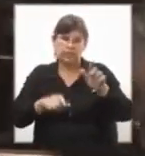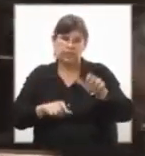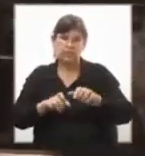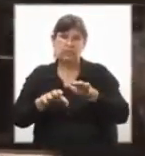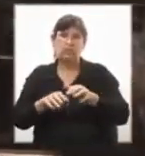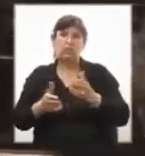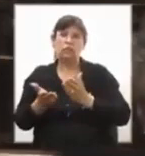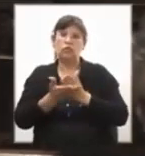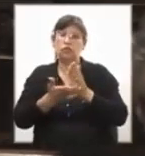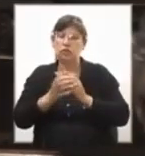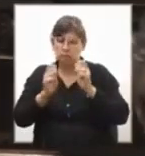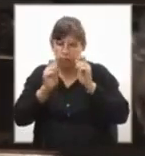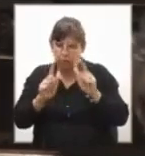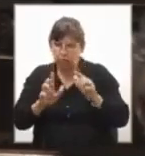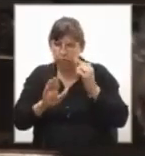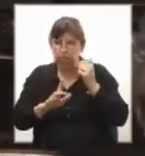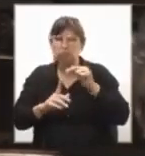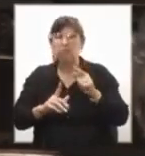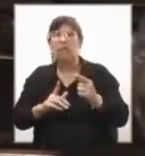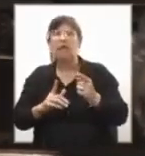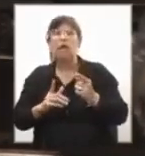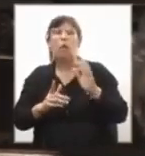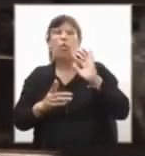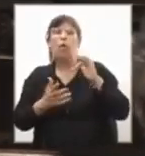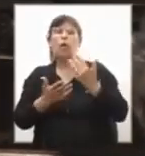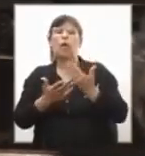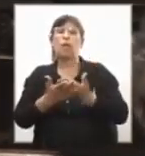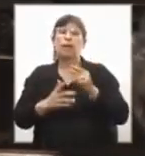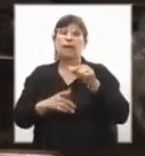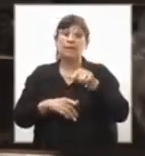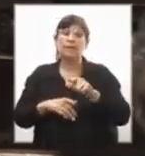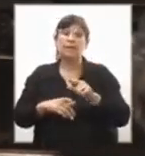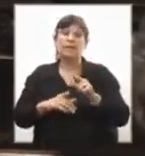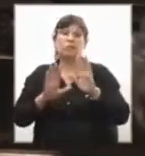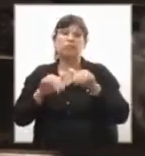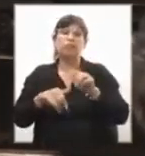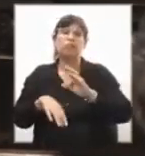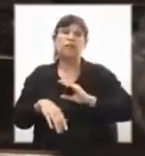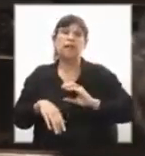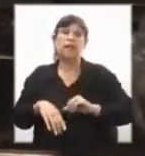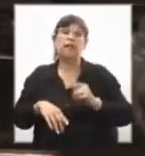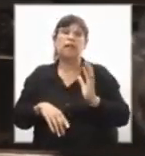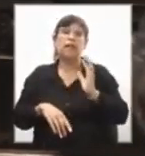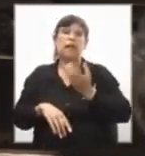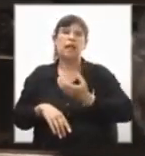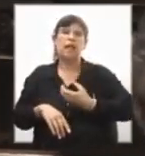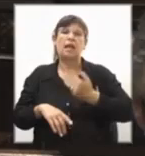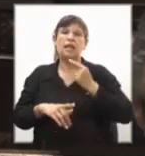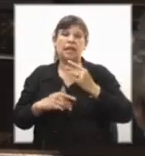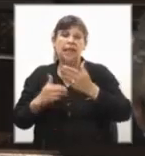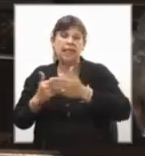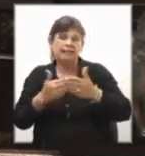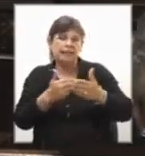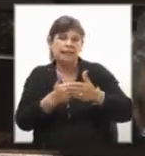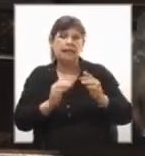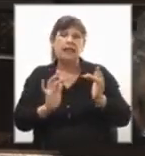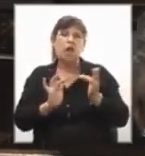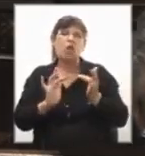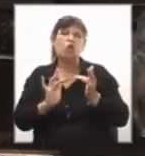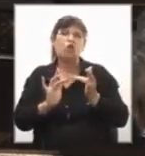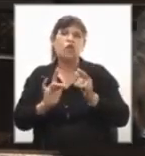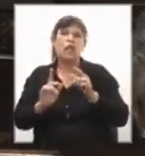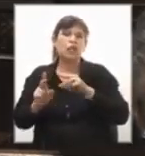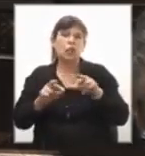siempre atenta a las inquietudes que le plantean y caracterizándose por ser una alcaldía de cercanía, con un contacto